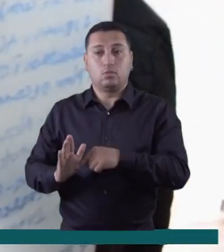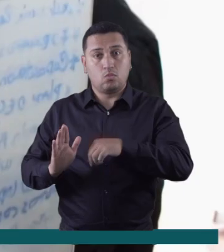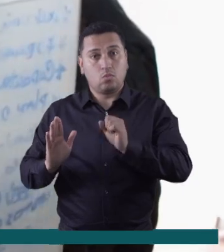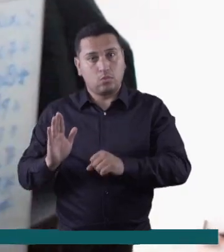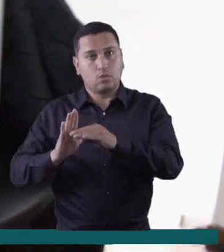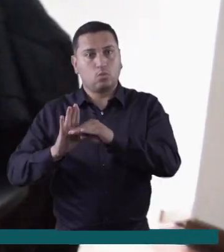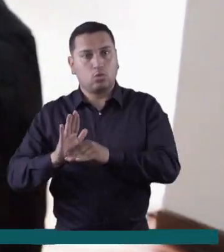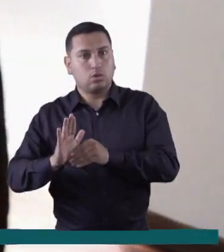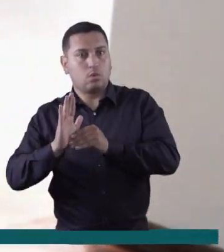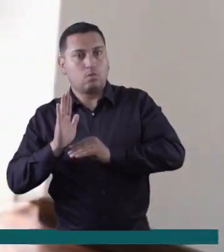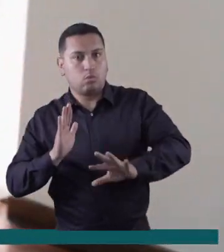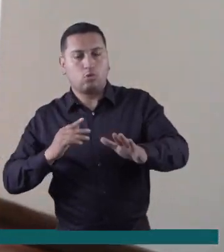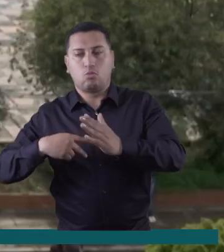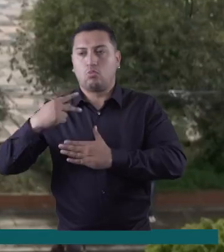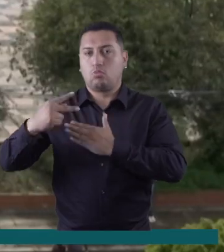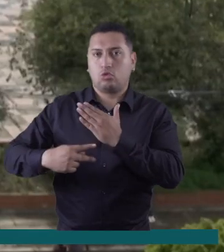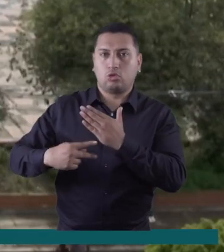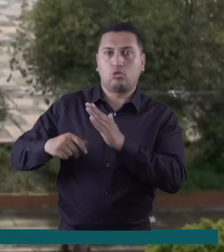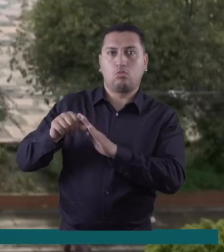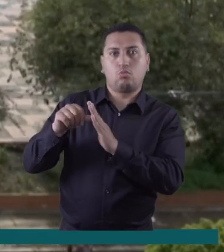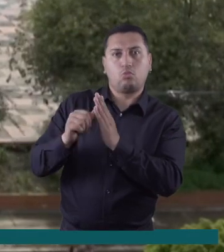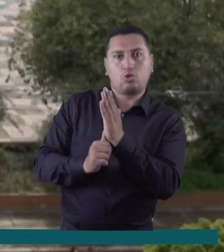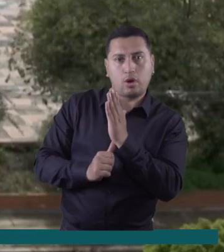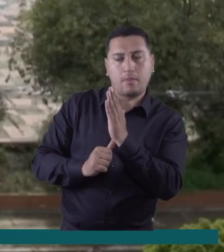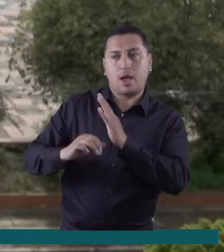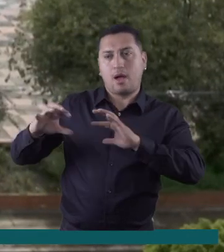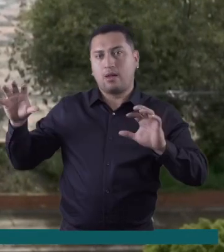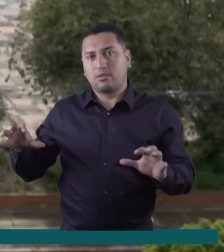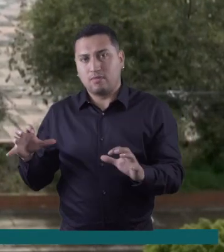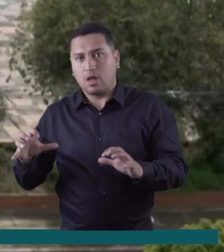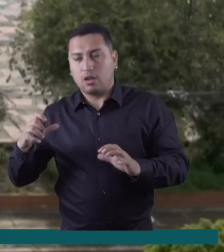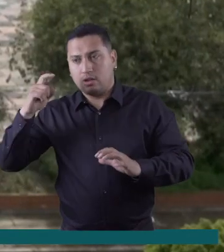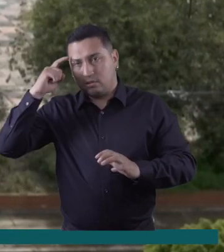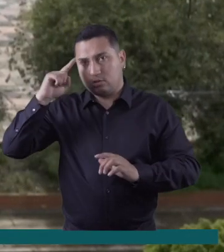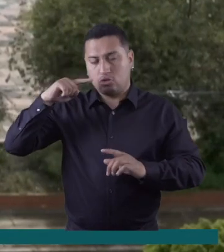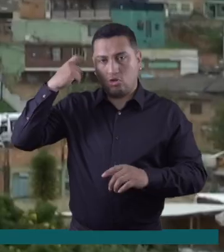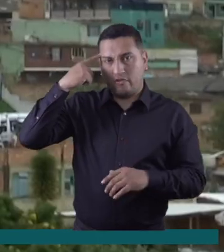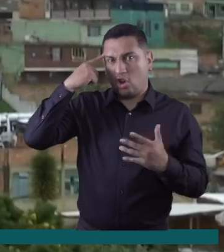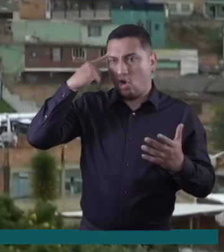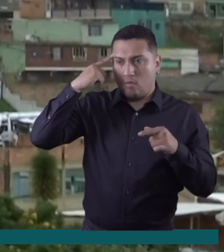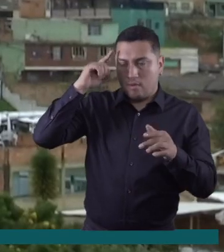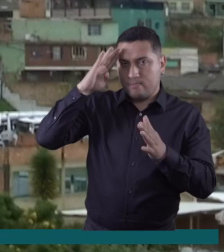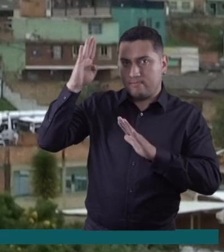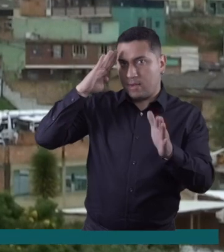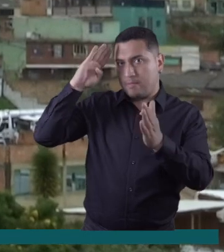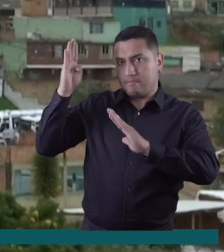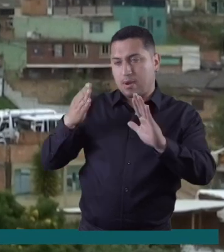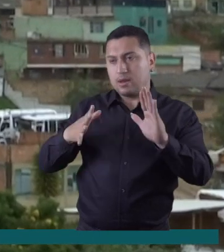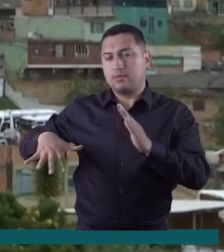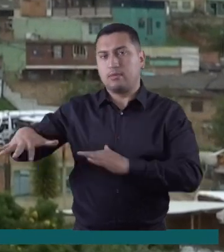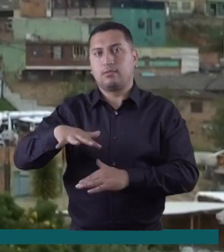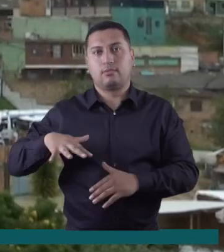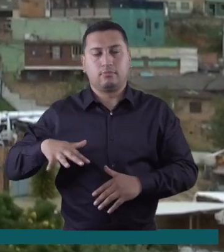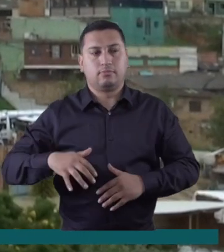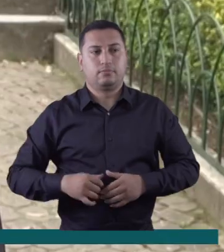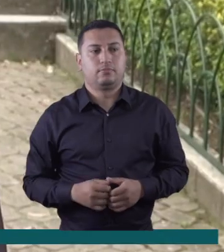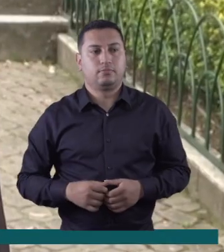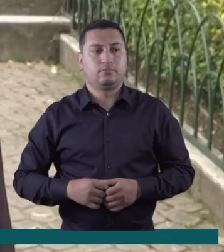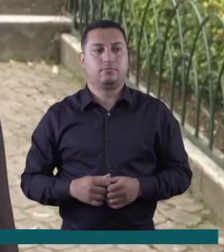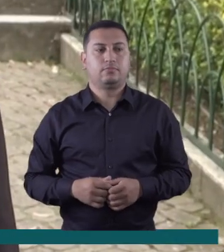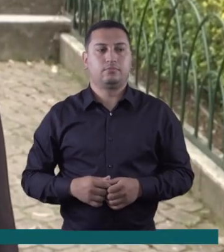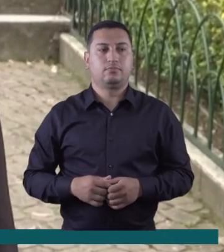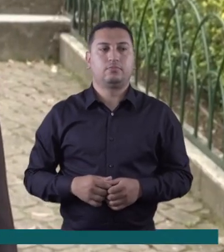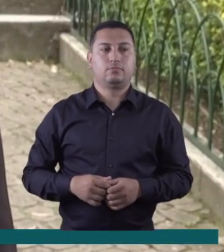posible llevar a cabo políticas públicas, programas, proyectos, actividades y decisiones desde los gobiernos locales hacia sus territorios.